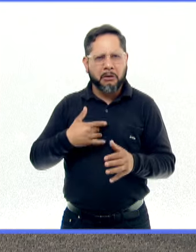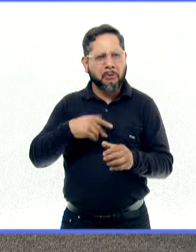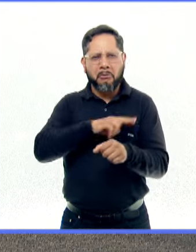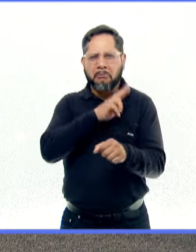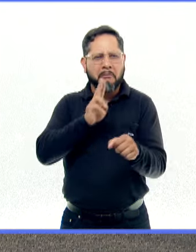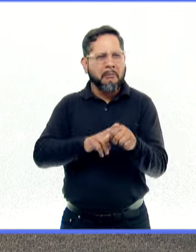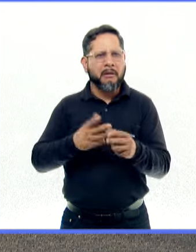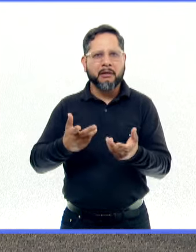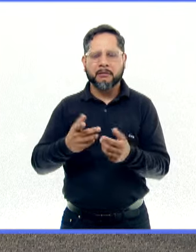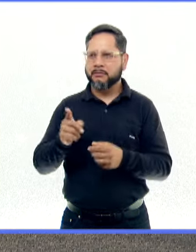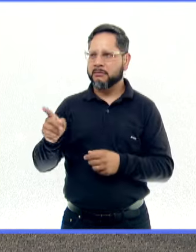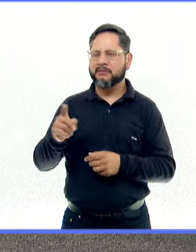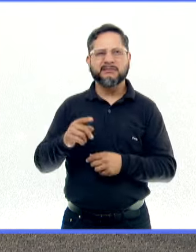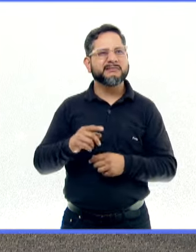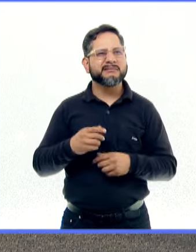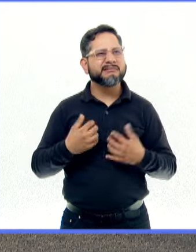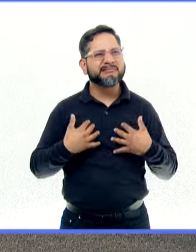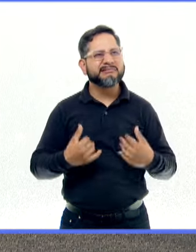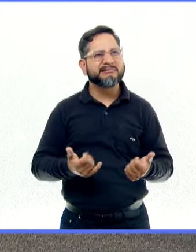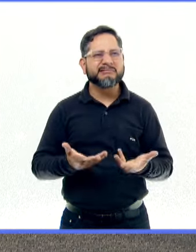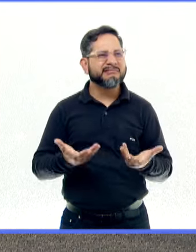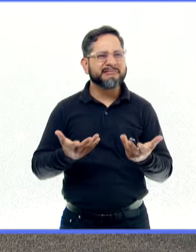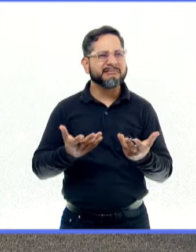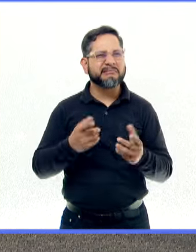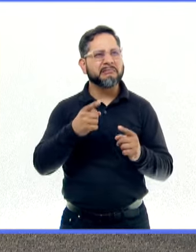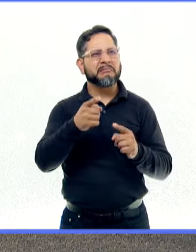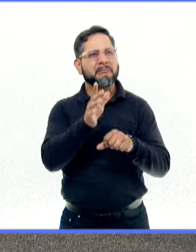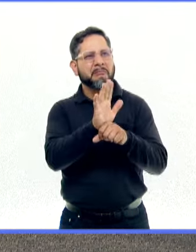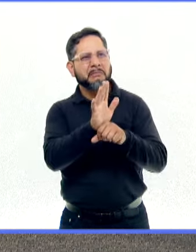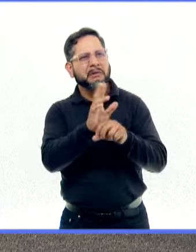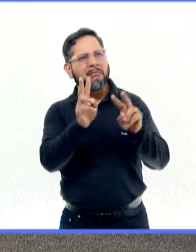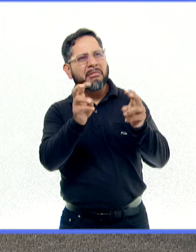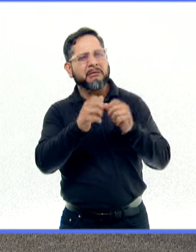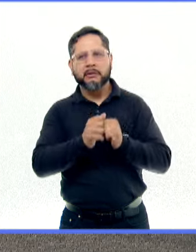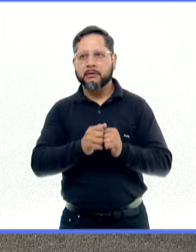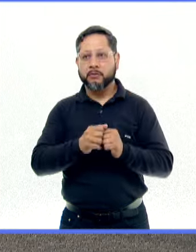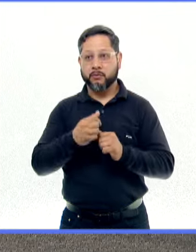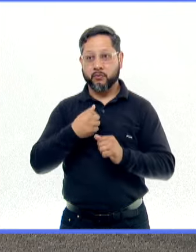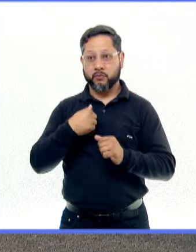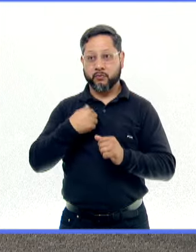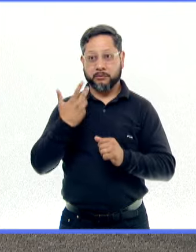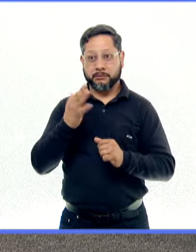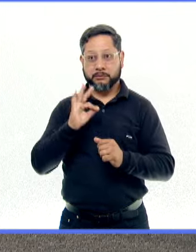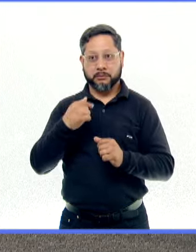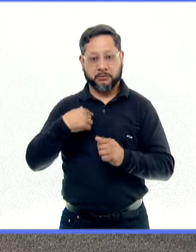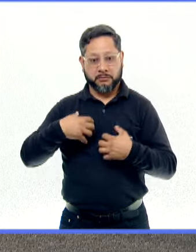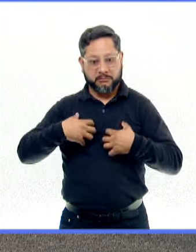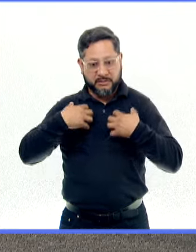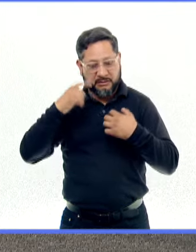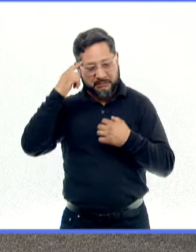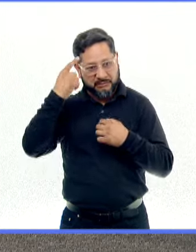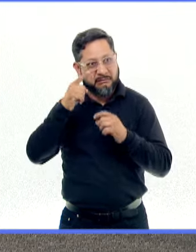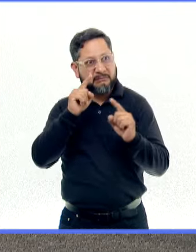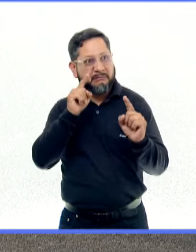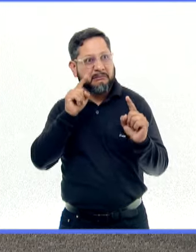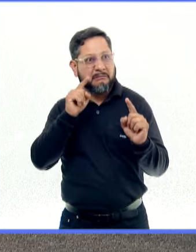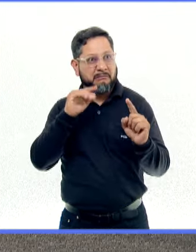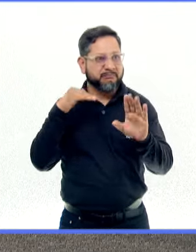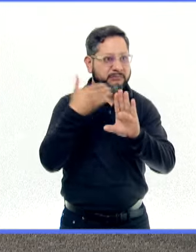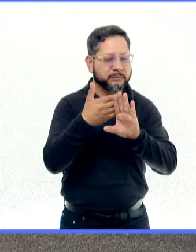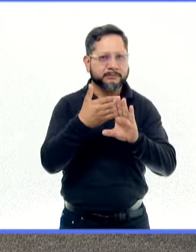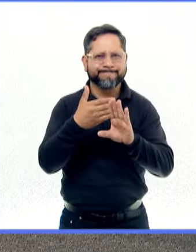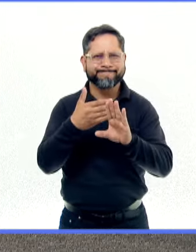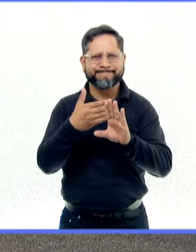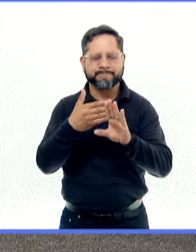alguien desconocido, pues me acerco poco a poco, ¿no? No voy y me la viendo encima. Entonces, esas cosas obvias, ¿no? Que siempre han